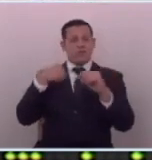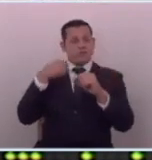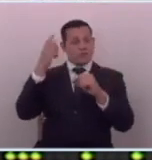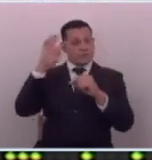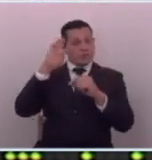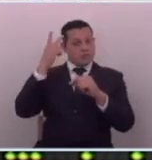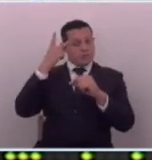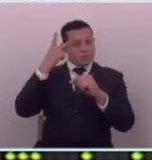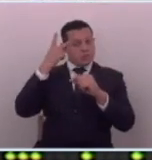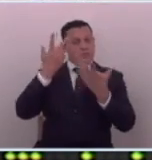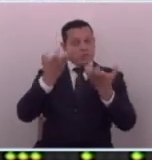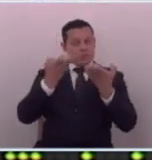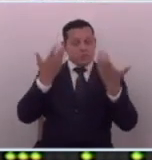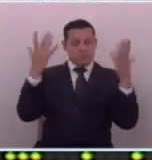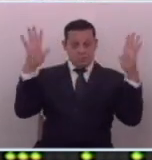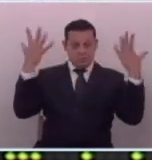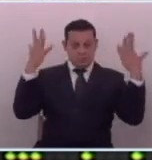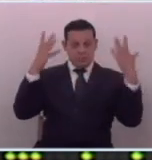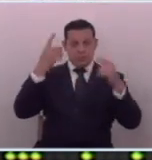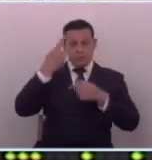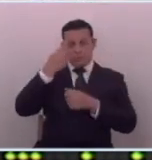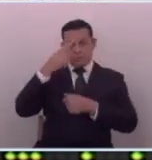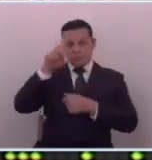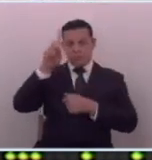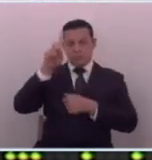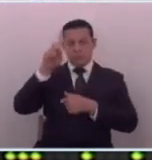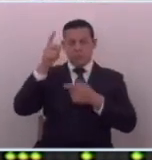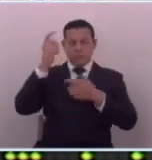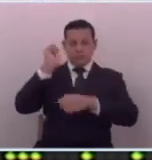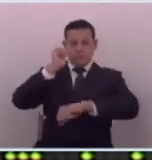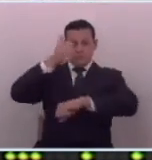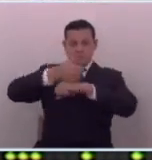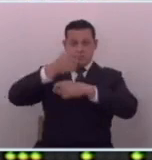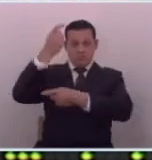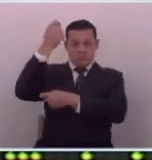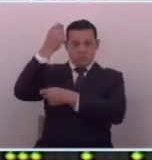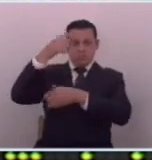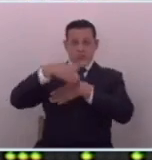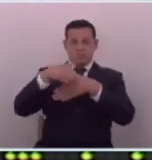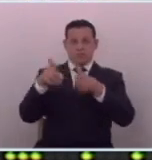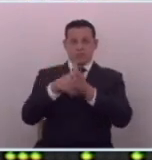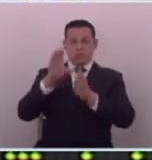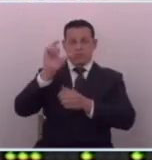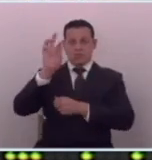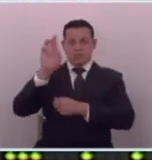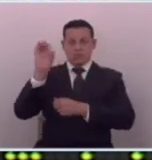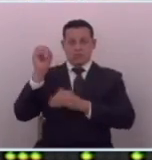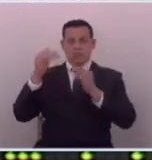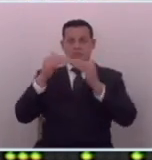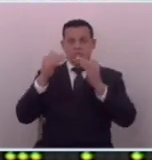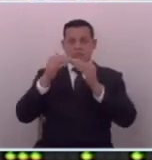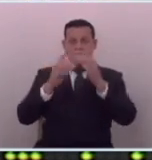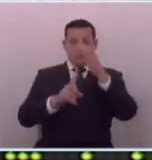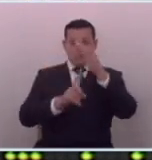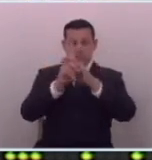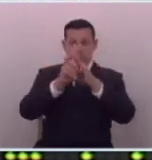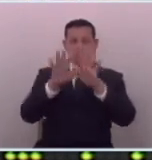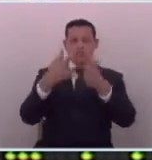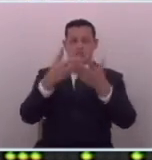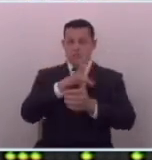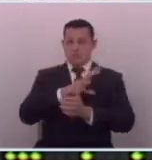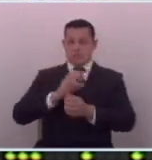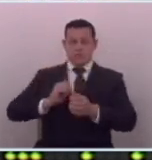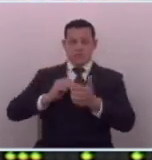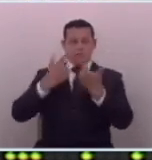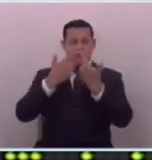felicitar por esta iniciativa de este pronunciamiento del presidente Ernesto Castro y también destacar como en el salvador